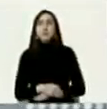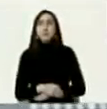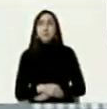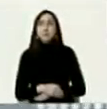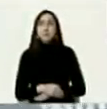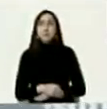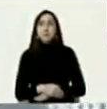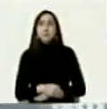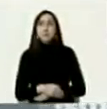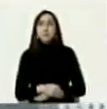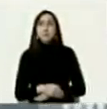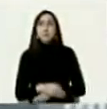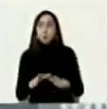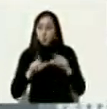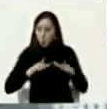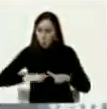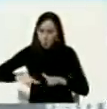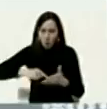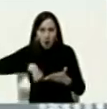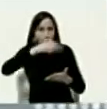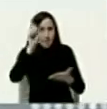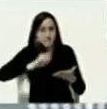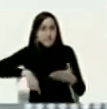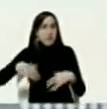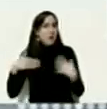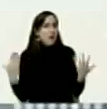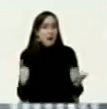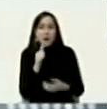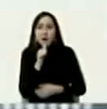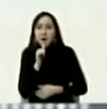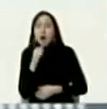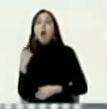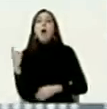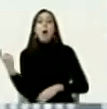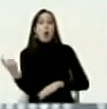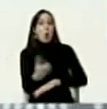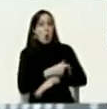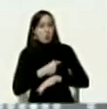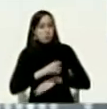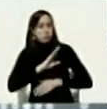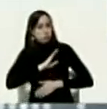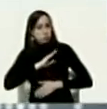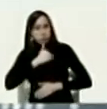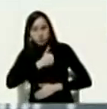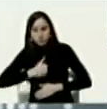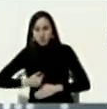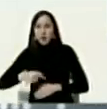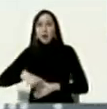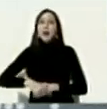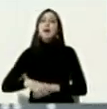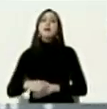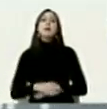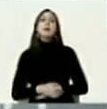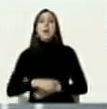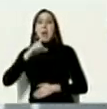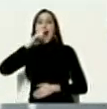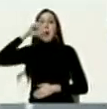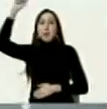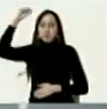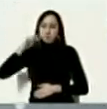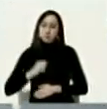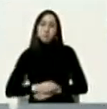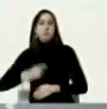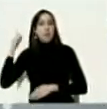las partes que firman son el gobierno legítimo y en funciones de venezuela que preside nicolás maduro moro